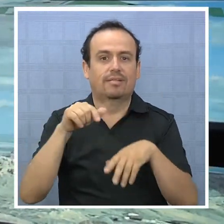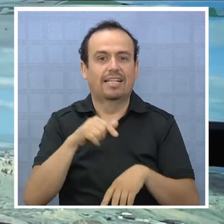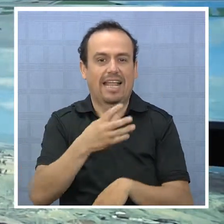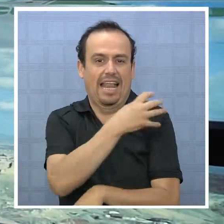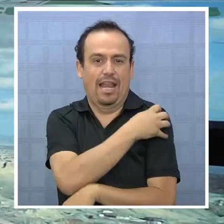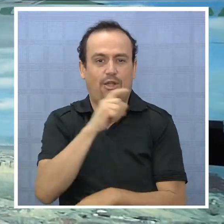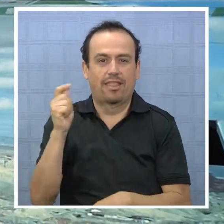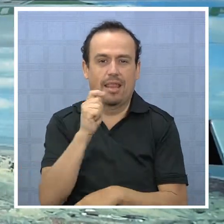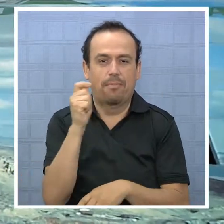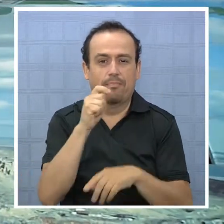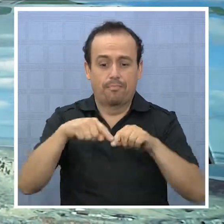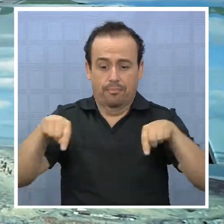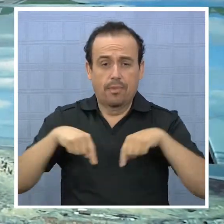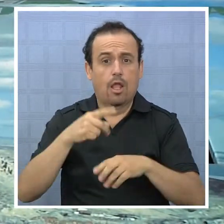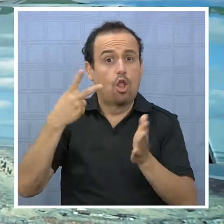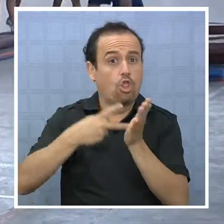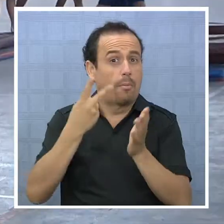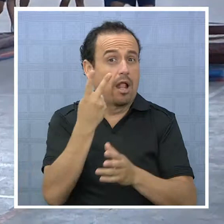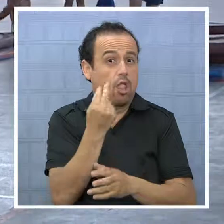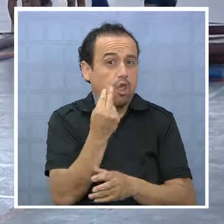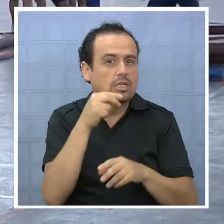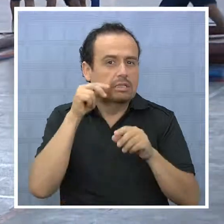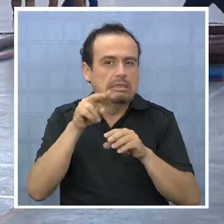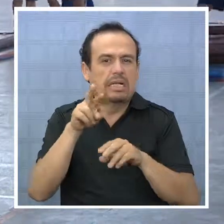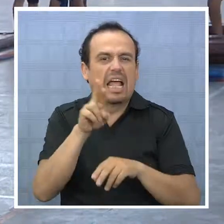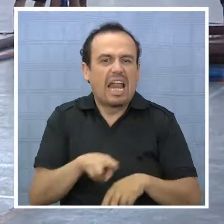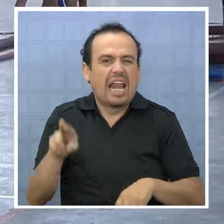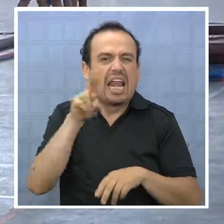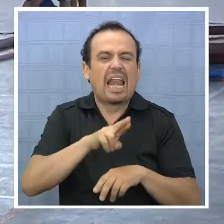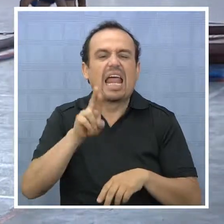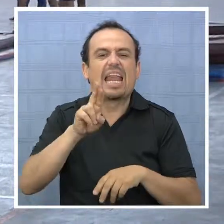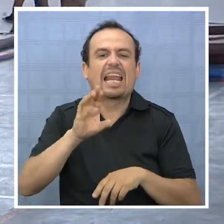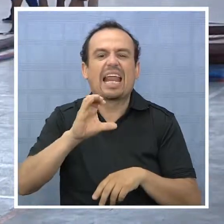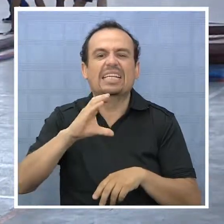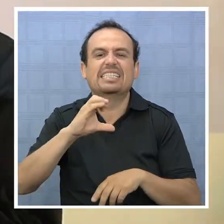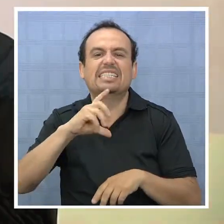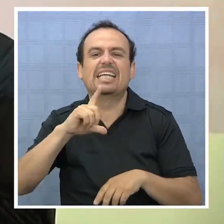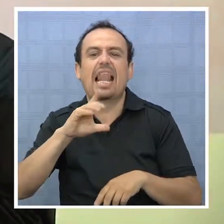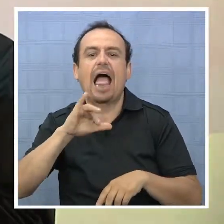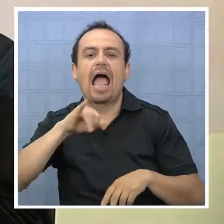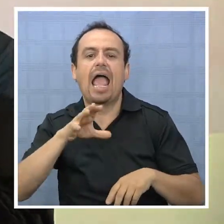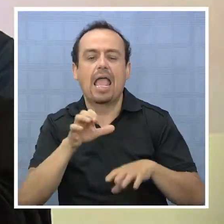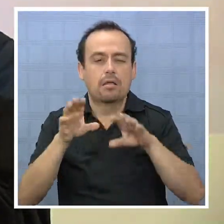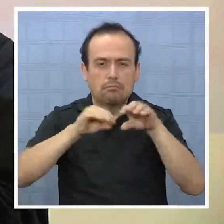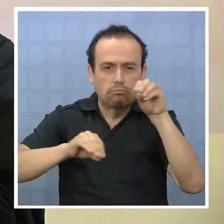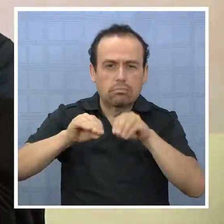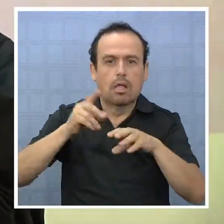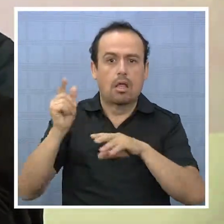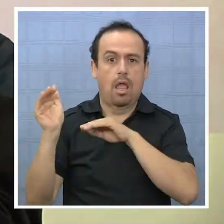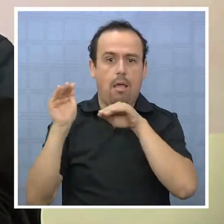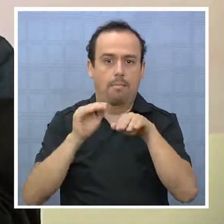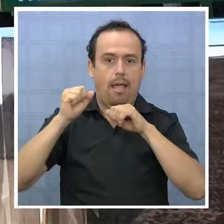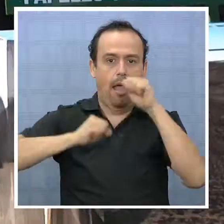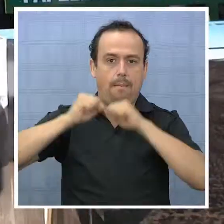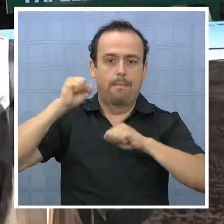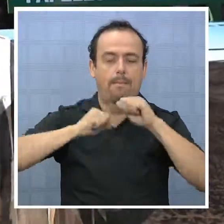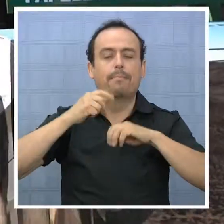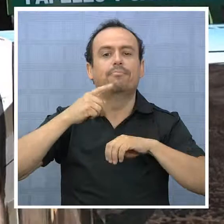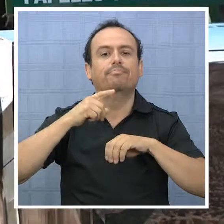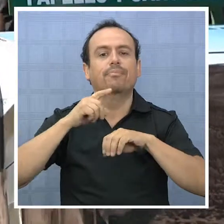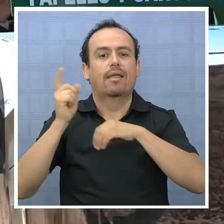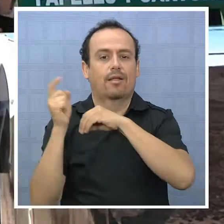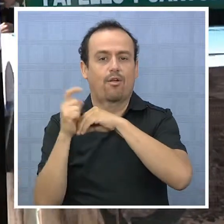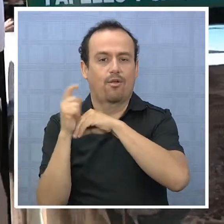Tarapacá. El recinto viene trabajando desde el 2012 con el tema del reciclaje, tal cual se hace en los yacimientos de la empresa que apoya el